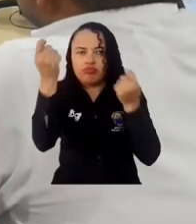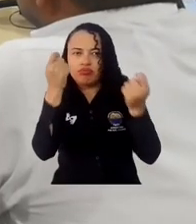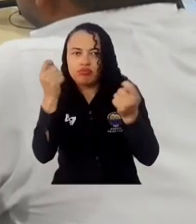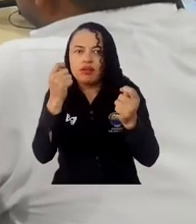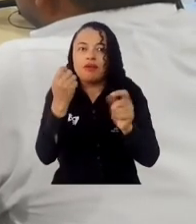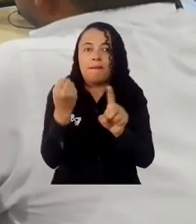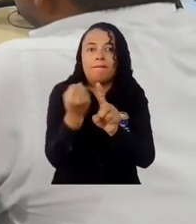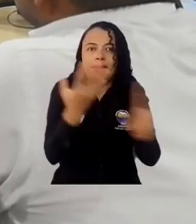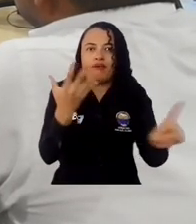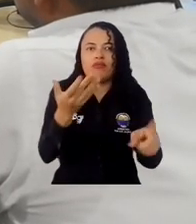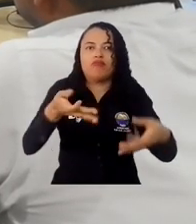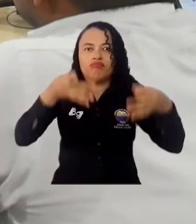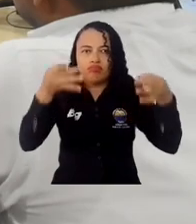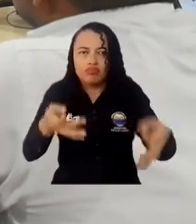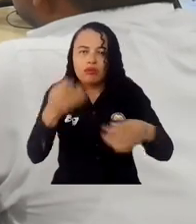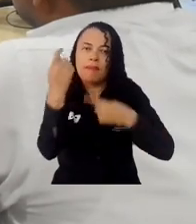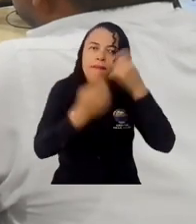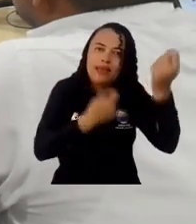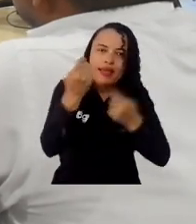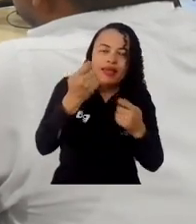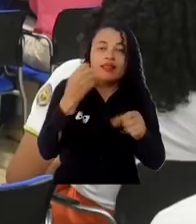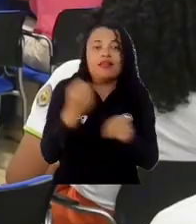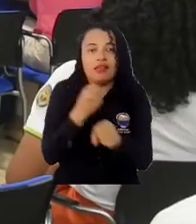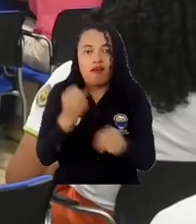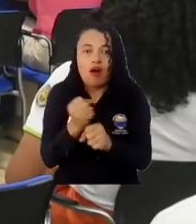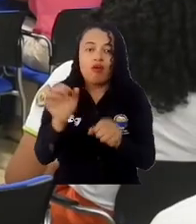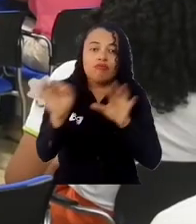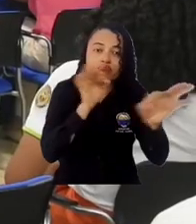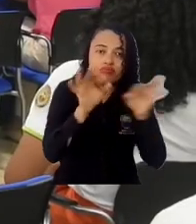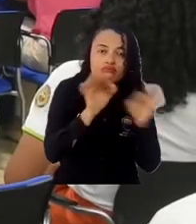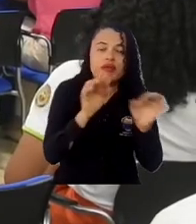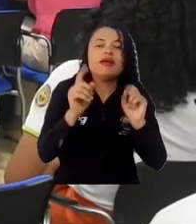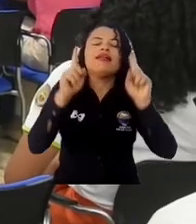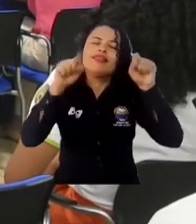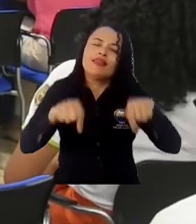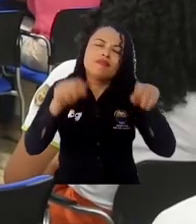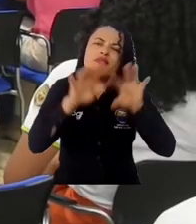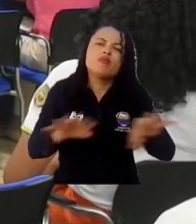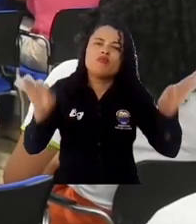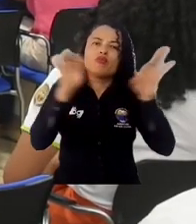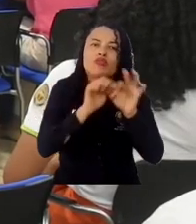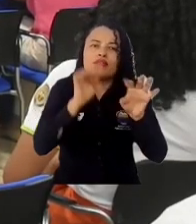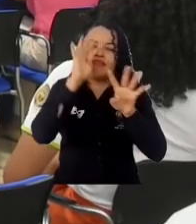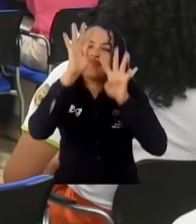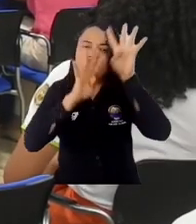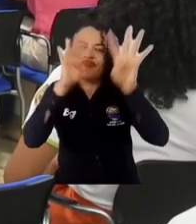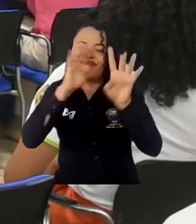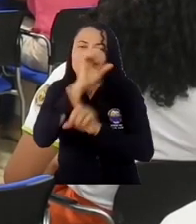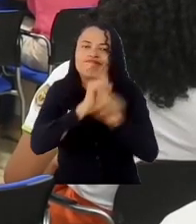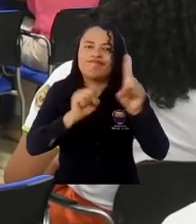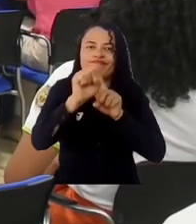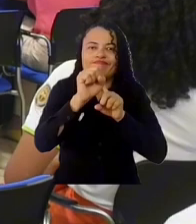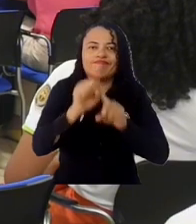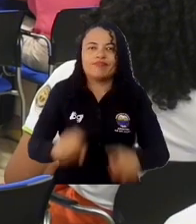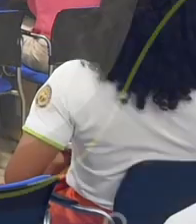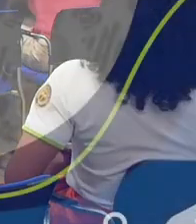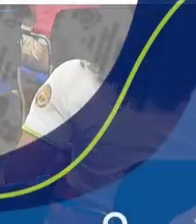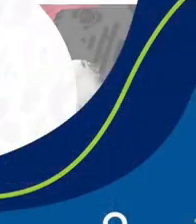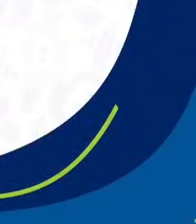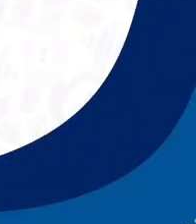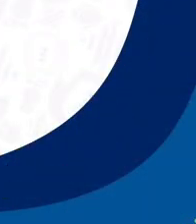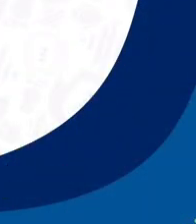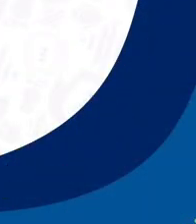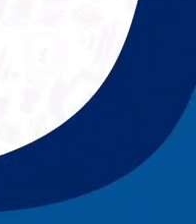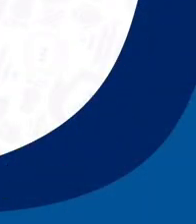ese modelo de negocio genera un impacto real en términos de ventas, de empleo, pero lo más importante también en la innovación social.